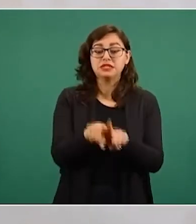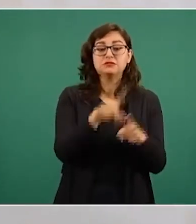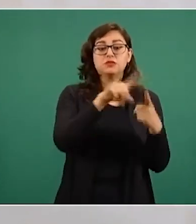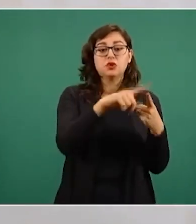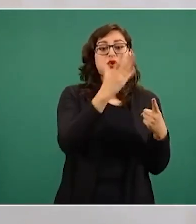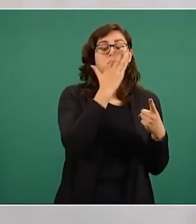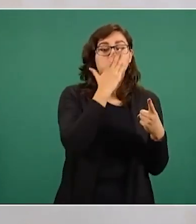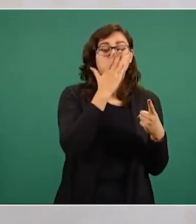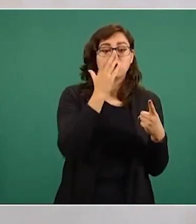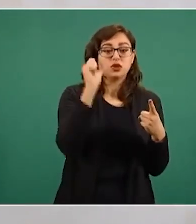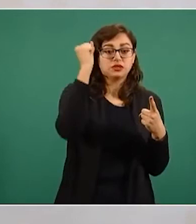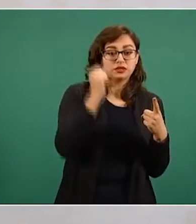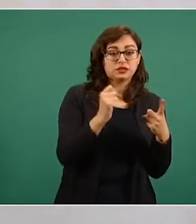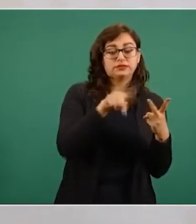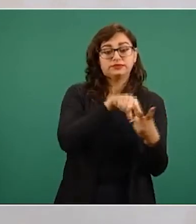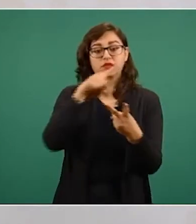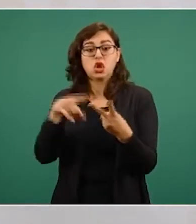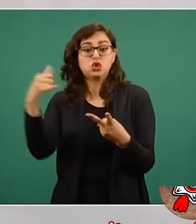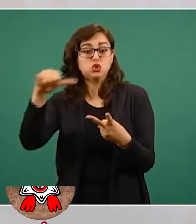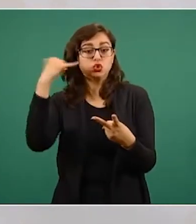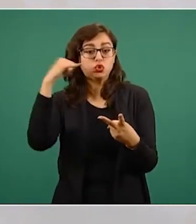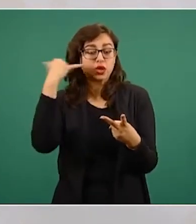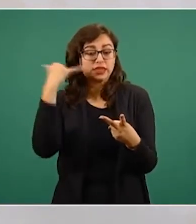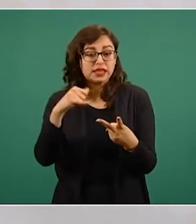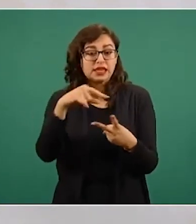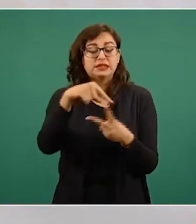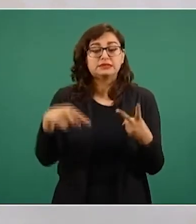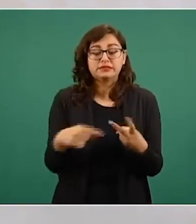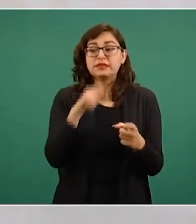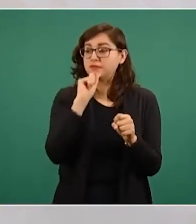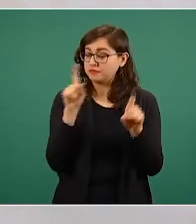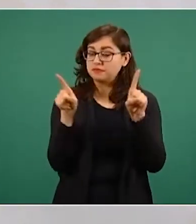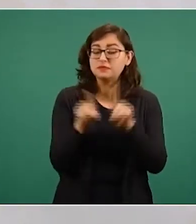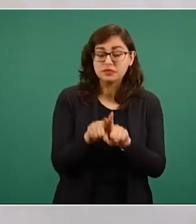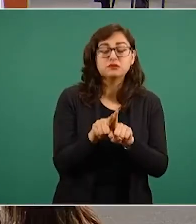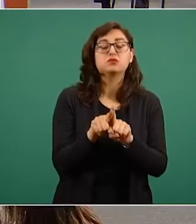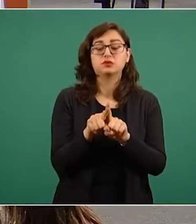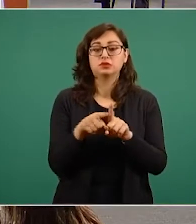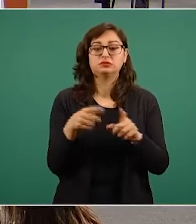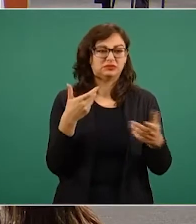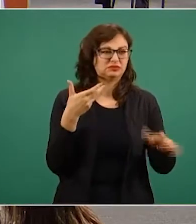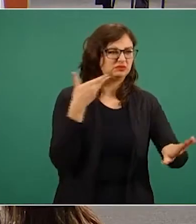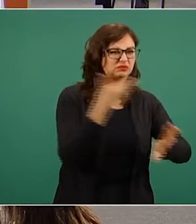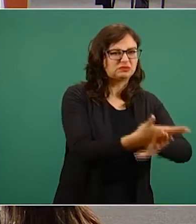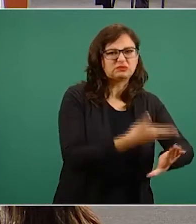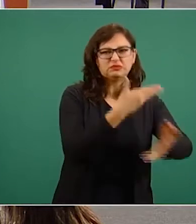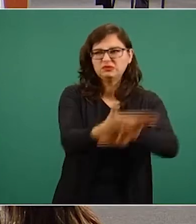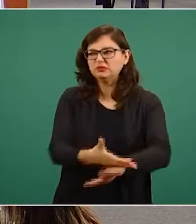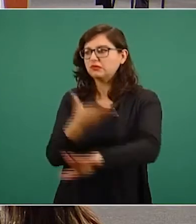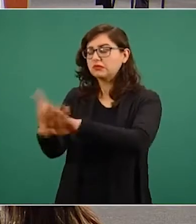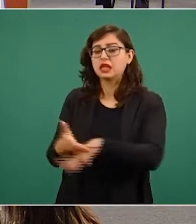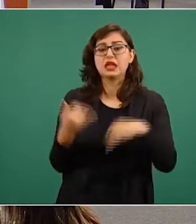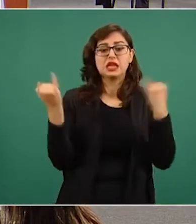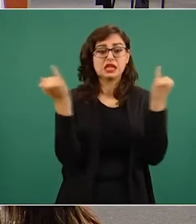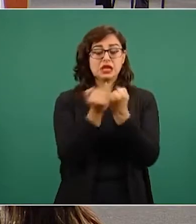la guerra de castas en la península de Yucatán, así como en la persecución racista que sufrieron